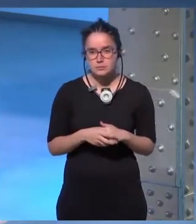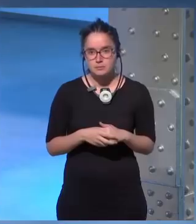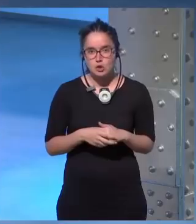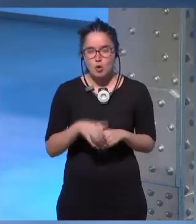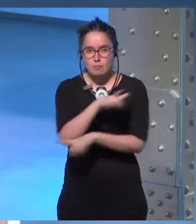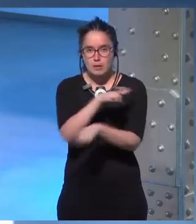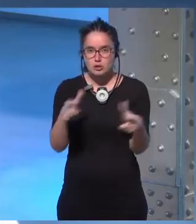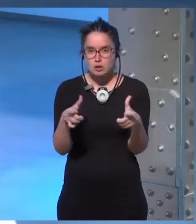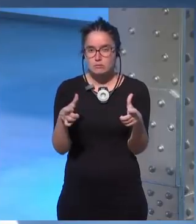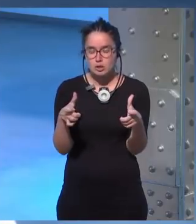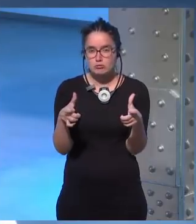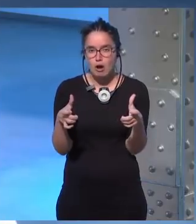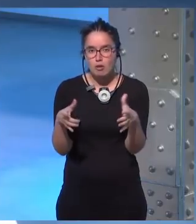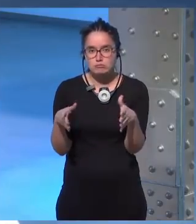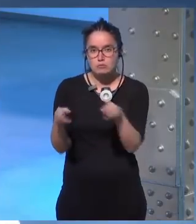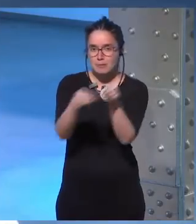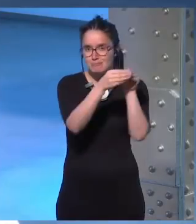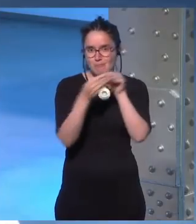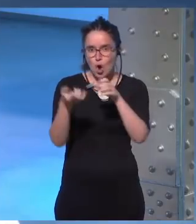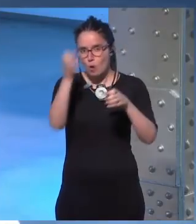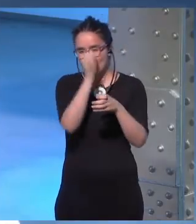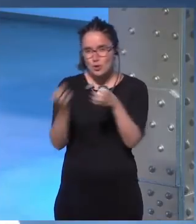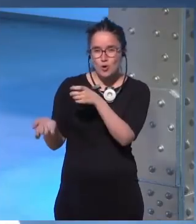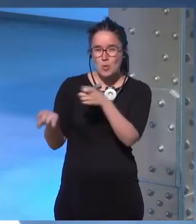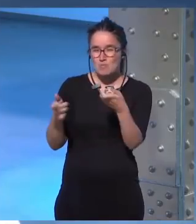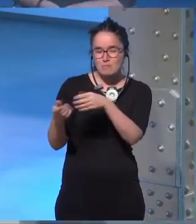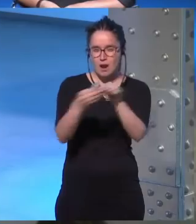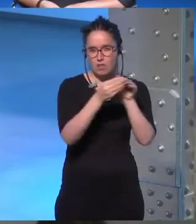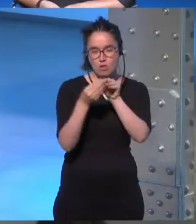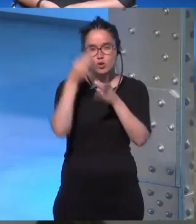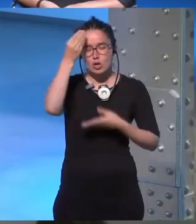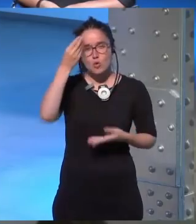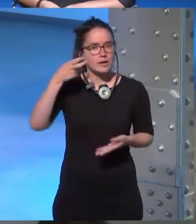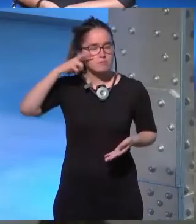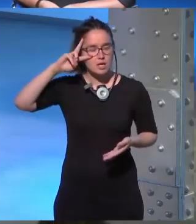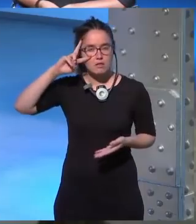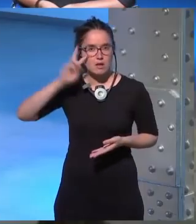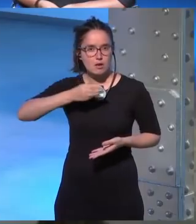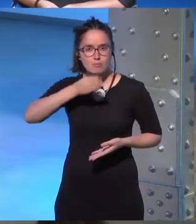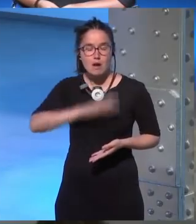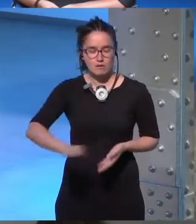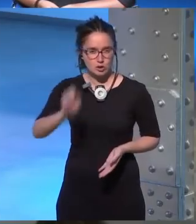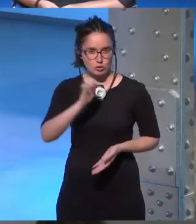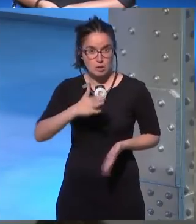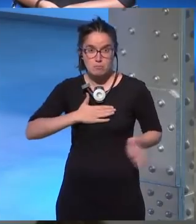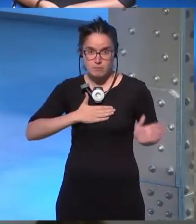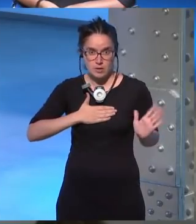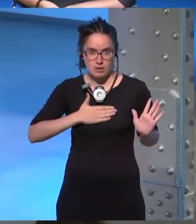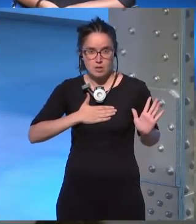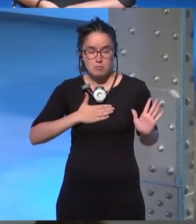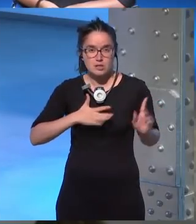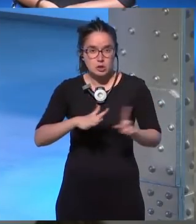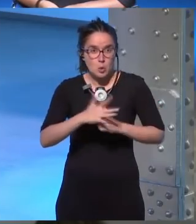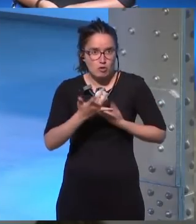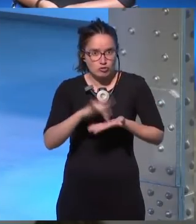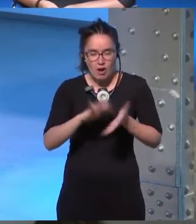con gente que está en misma longitud de onda que tú me parece una experiencia fantástica en mi vamos en